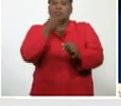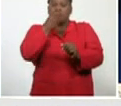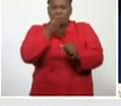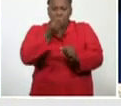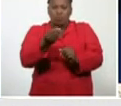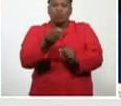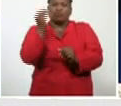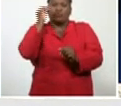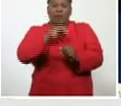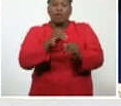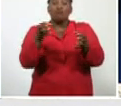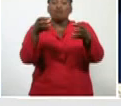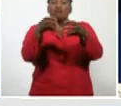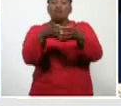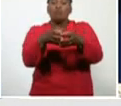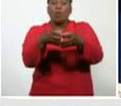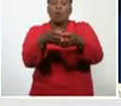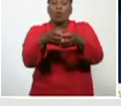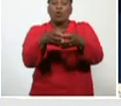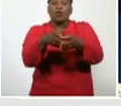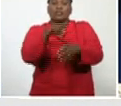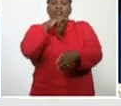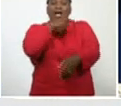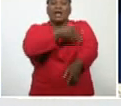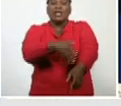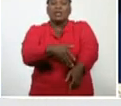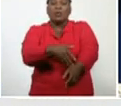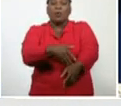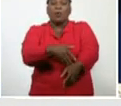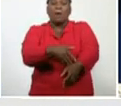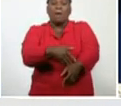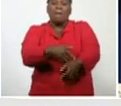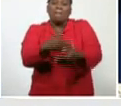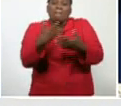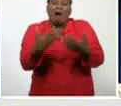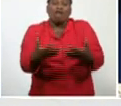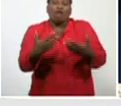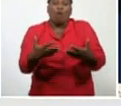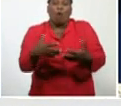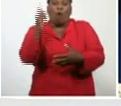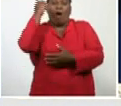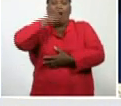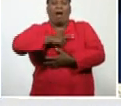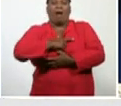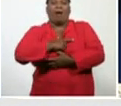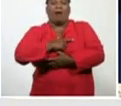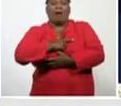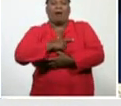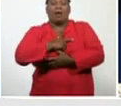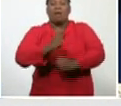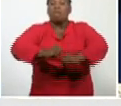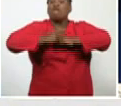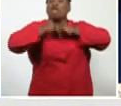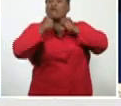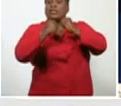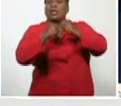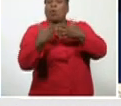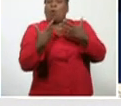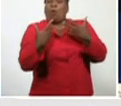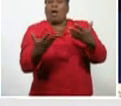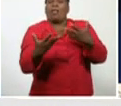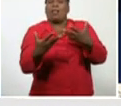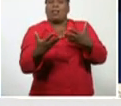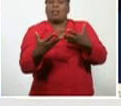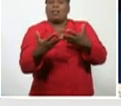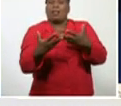que el grupo sanguíneo, más vulnerable, es el grupo A, mientras que, el menos vulnerable, cuando decimos,